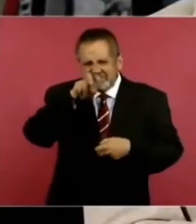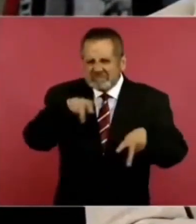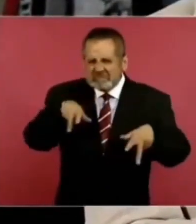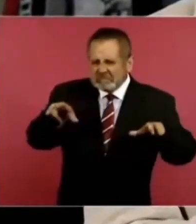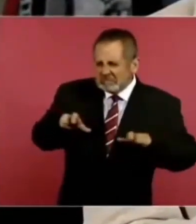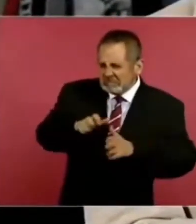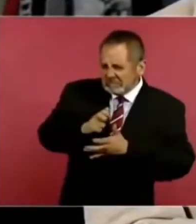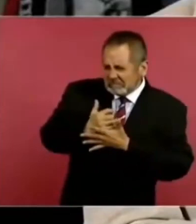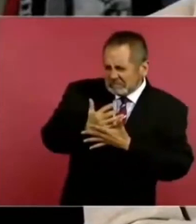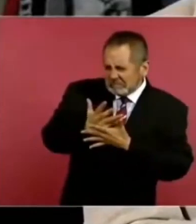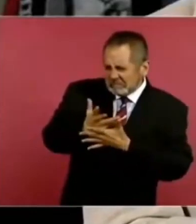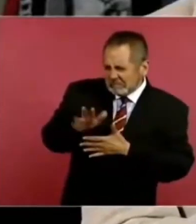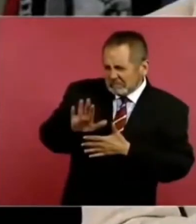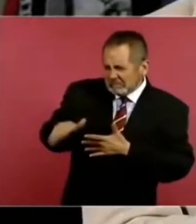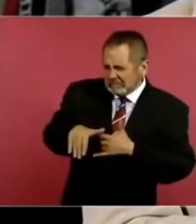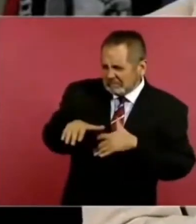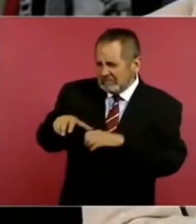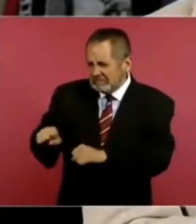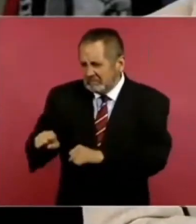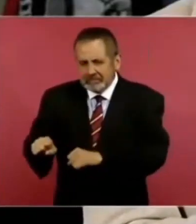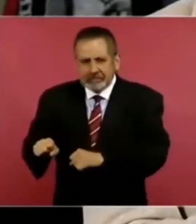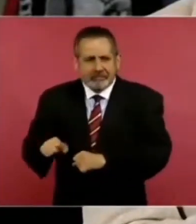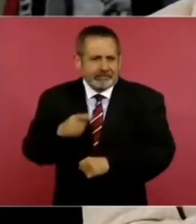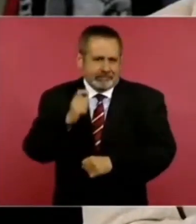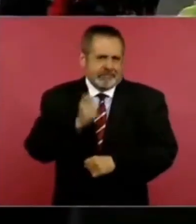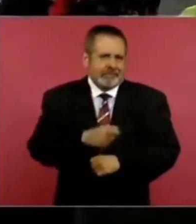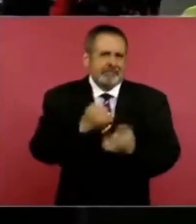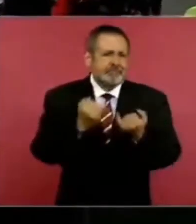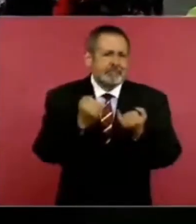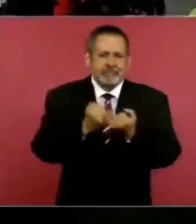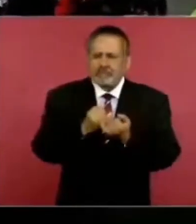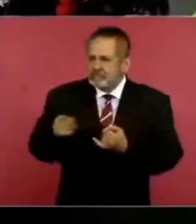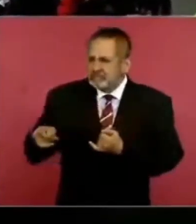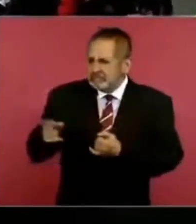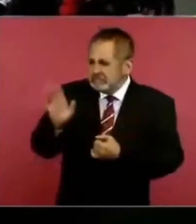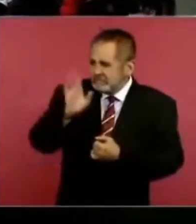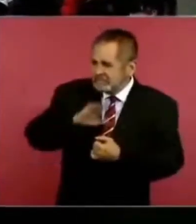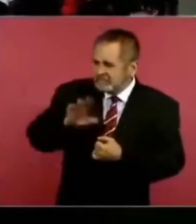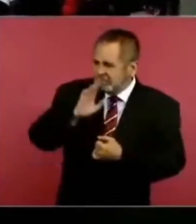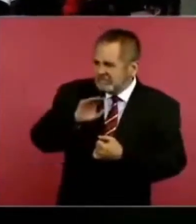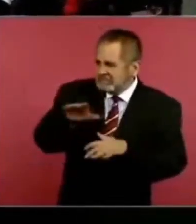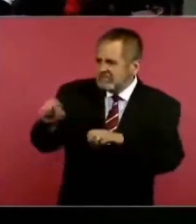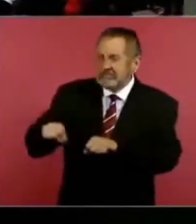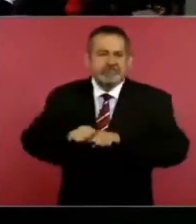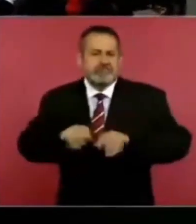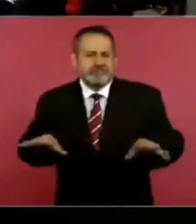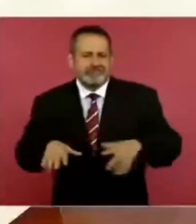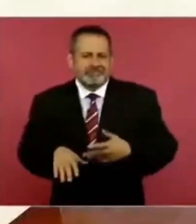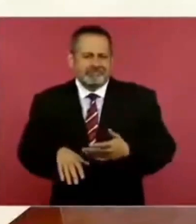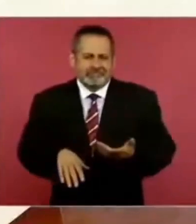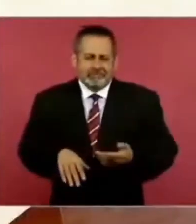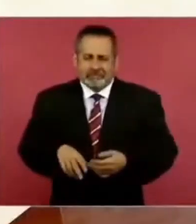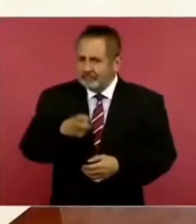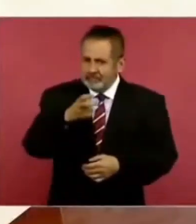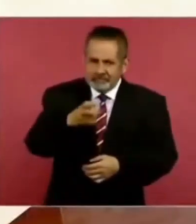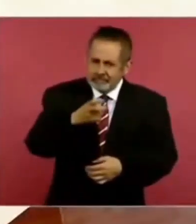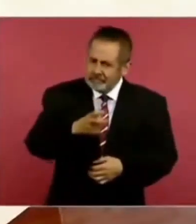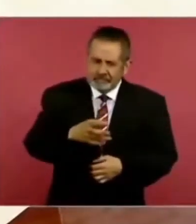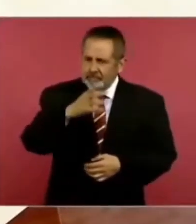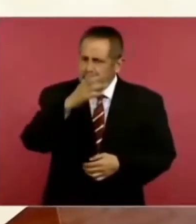Eso no se debe de hacer, no se puede